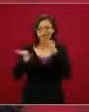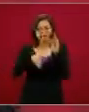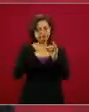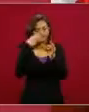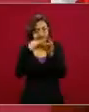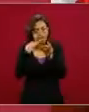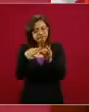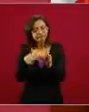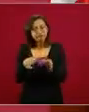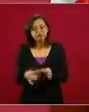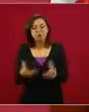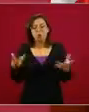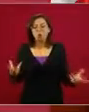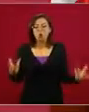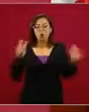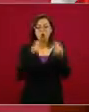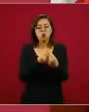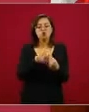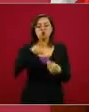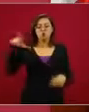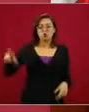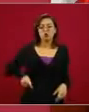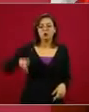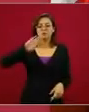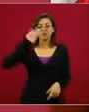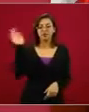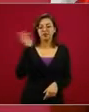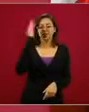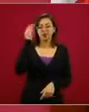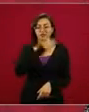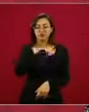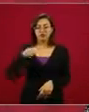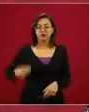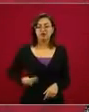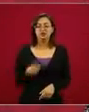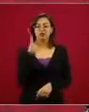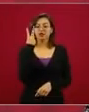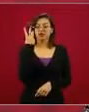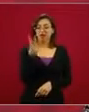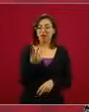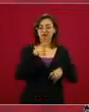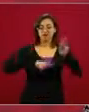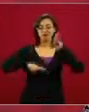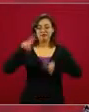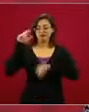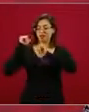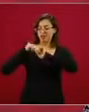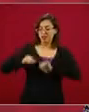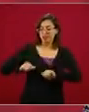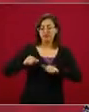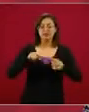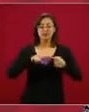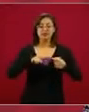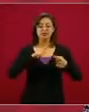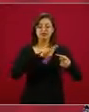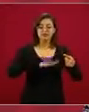coordinación que tenemos con el gobierno federal y con los municipios. Los tres niveles de gobierno, la sociedad.